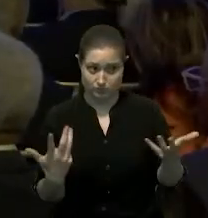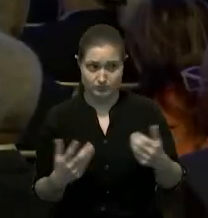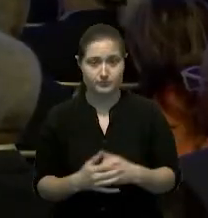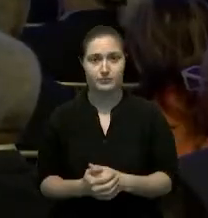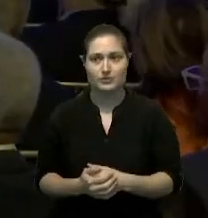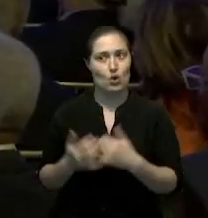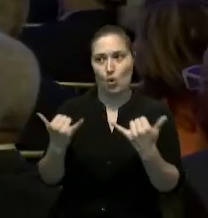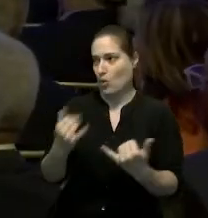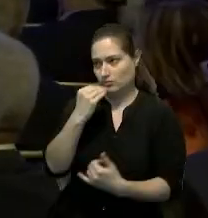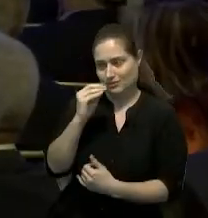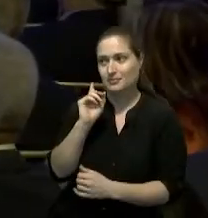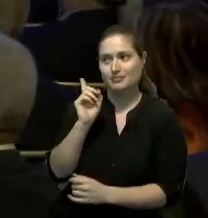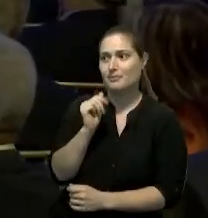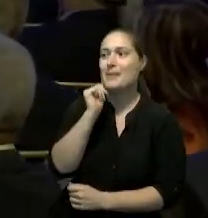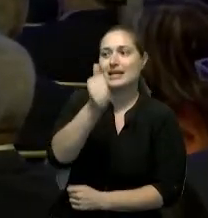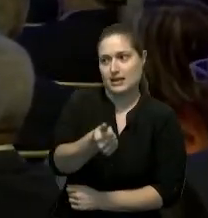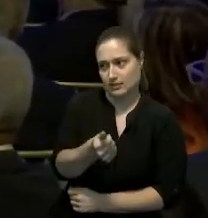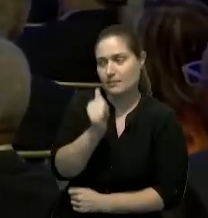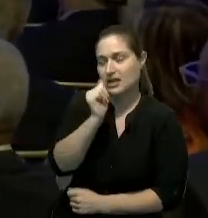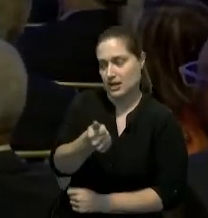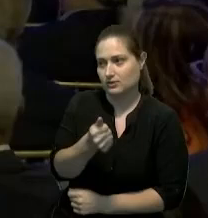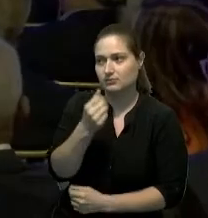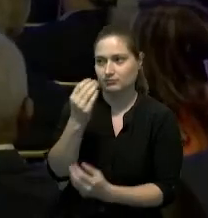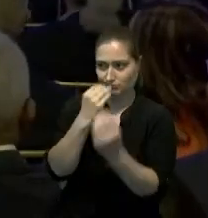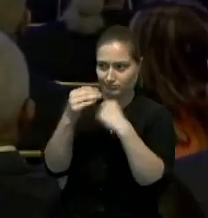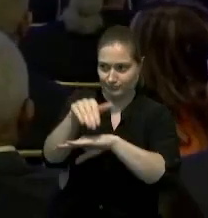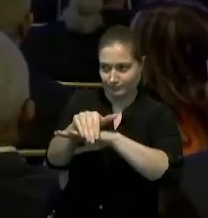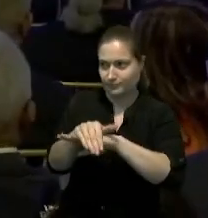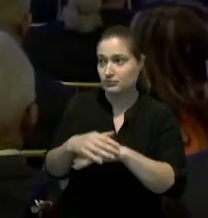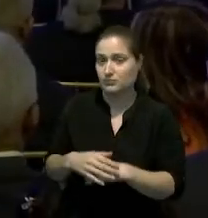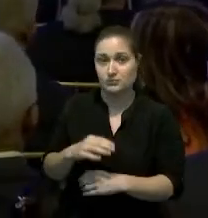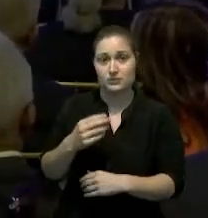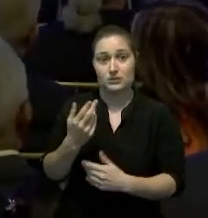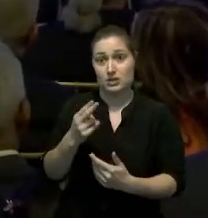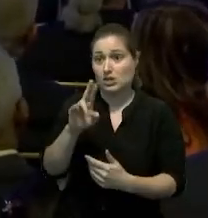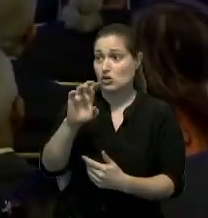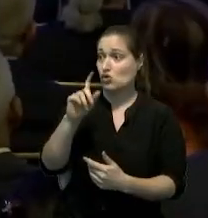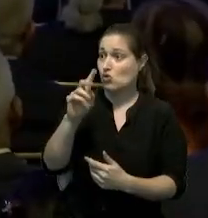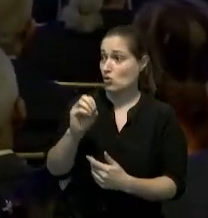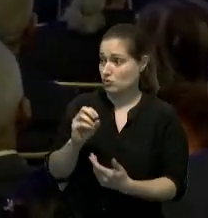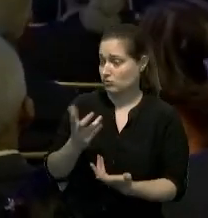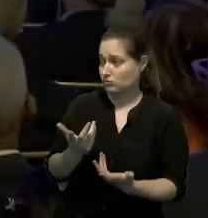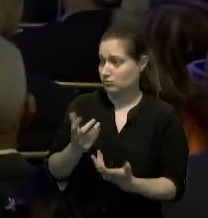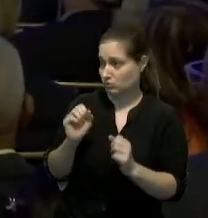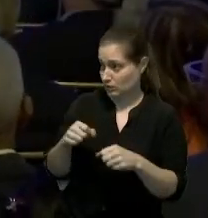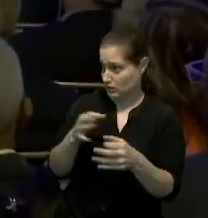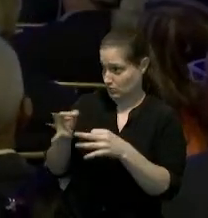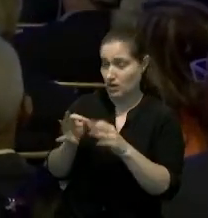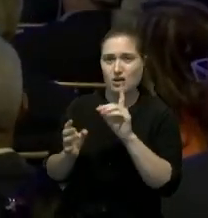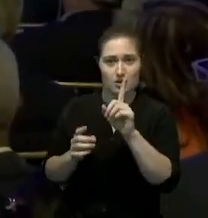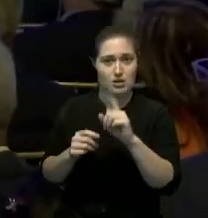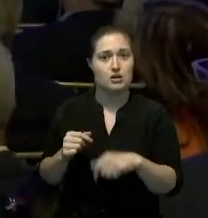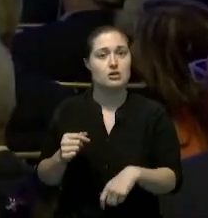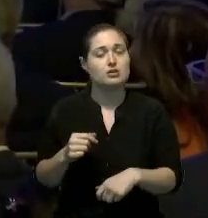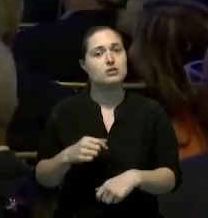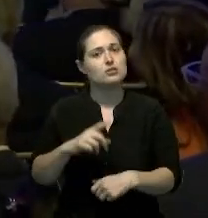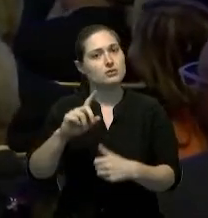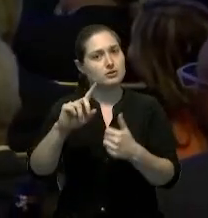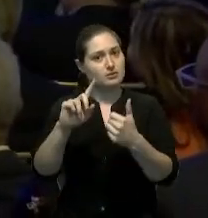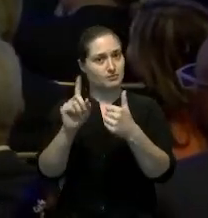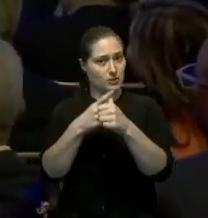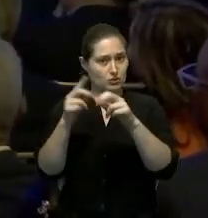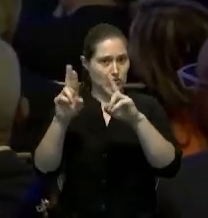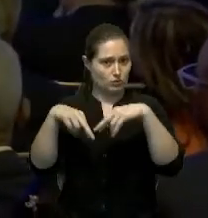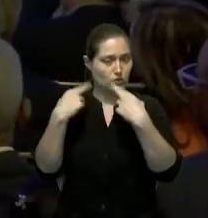no es la cena es mañana es mañana y tú tú puedes explicar sobre ese tema y yo quiero decir que una de las primeras reuniones con el sector